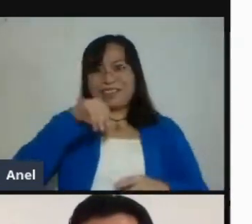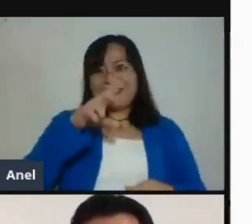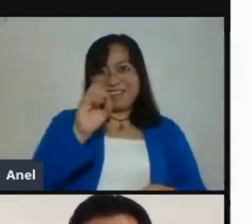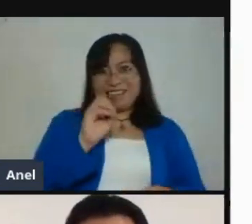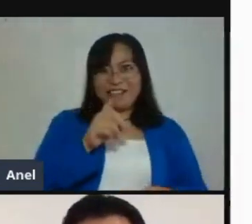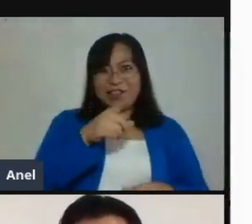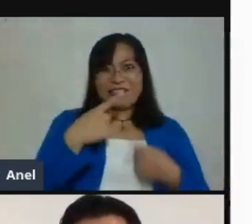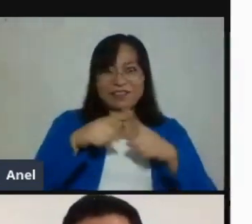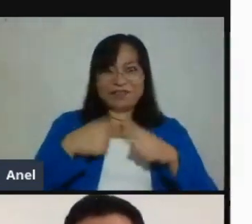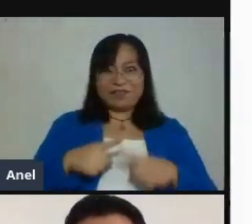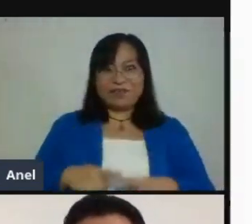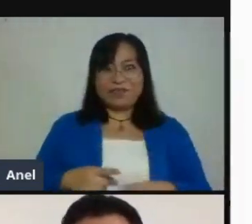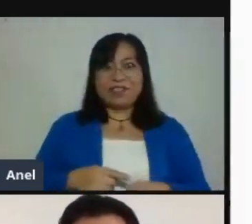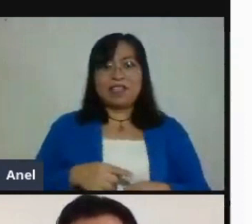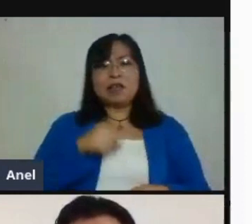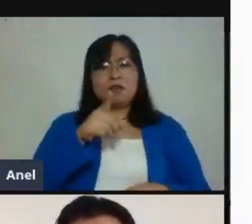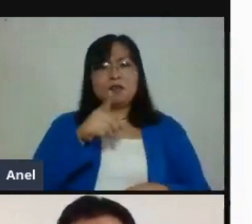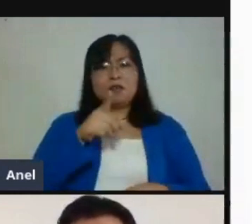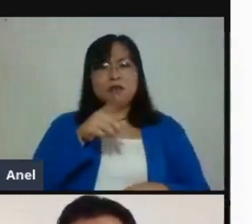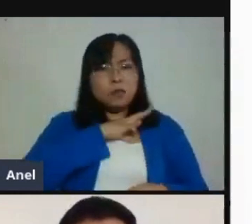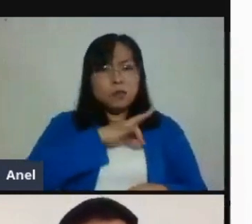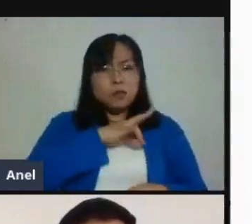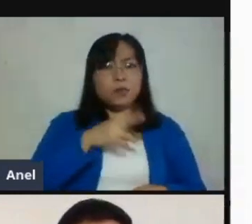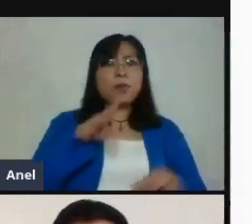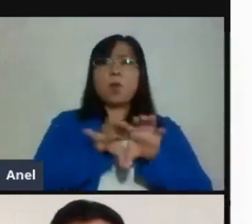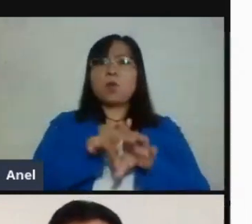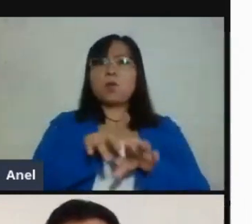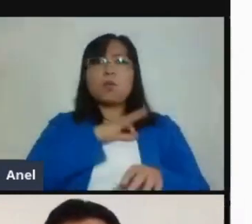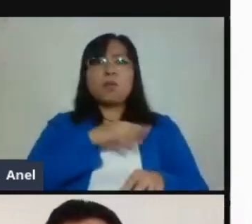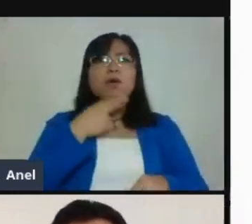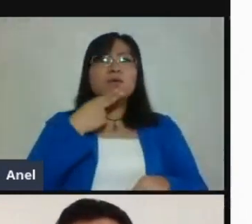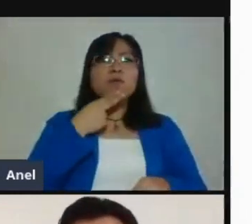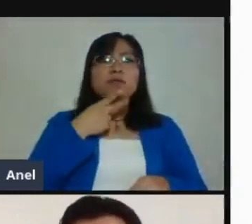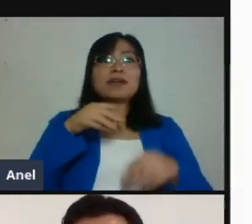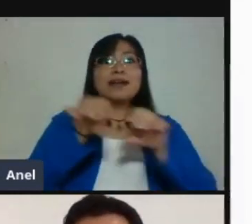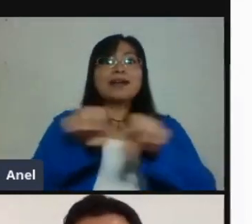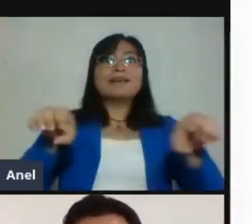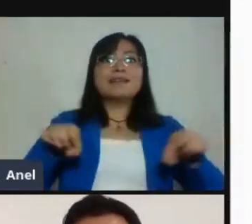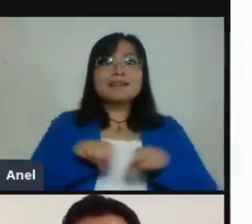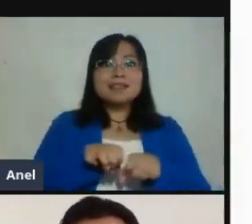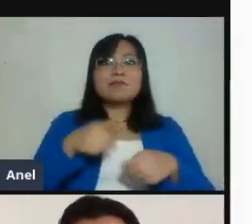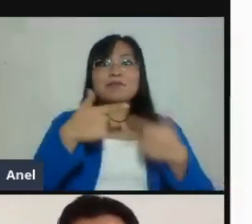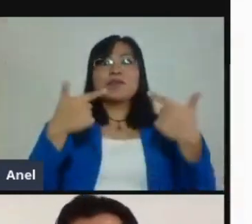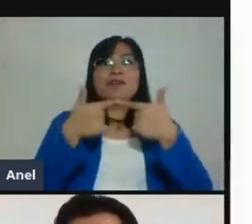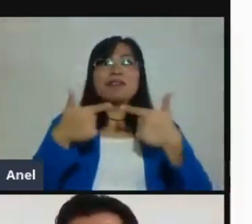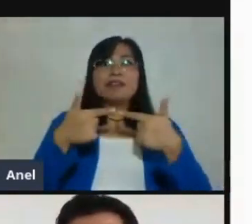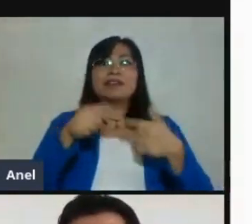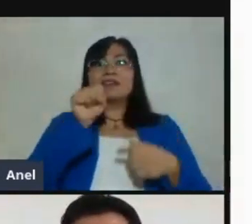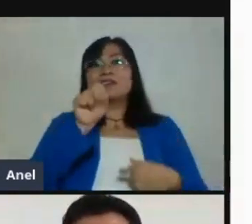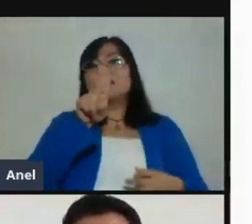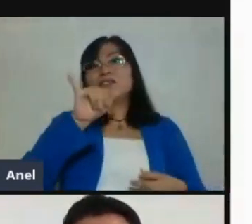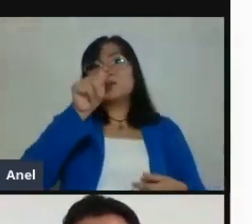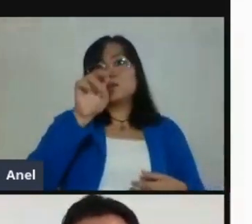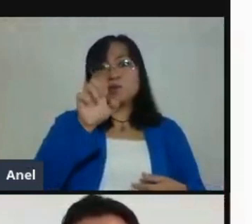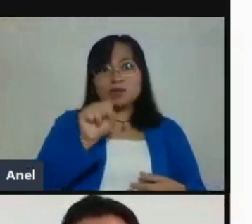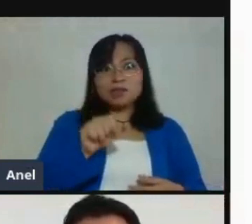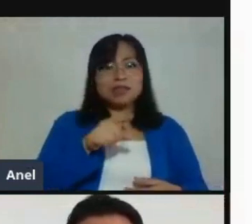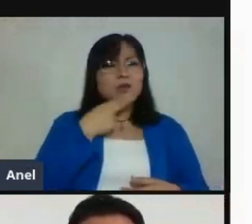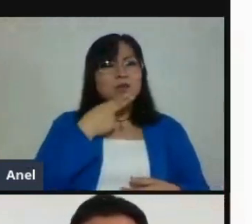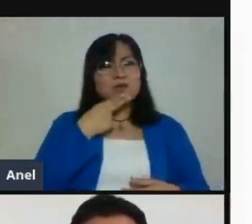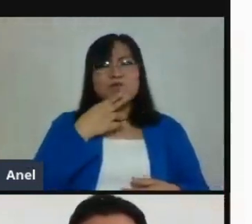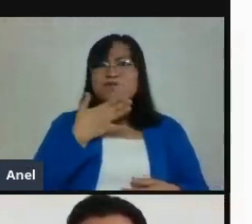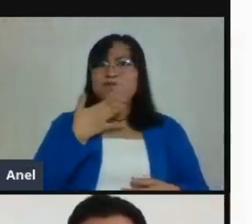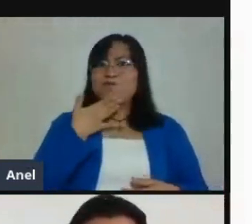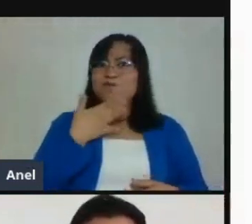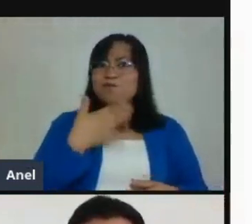oportunidades que te da la funcionalidad del trabajo colaborativo de las herramientas de G Suite. A mi parecer es